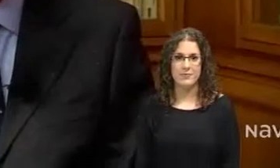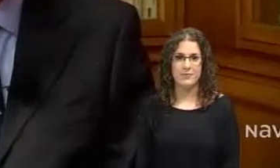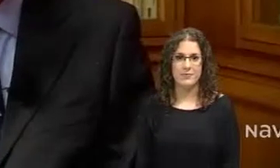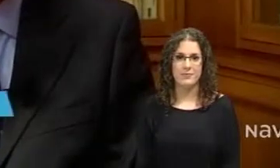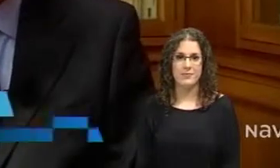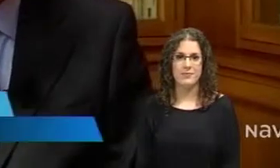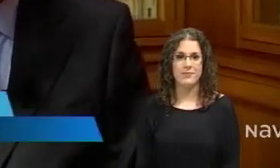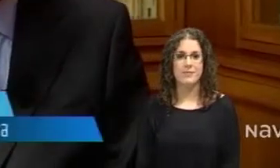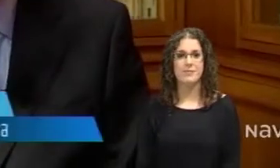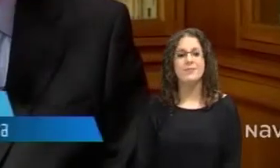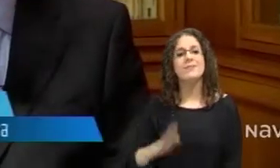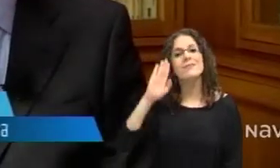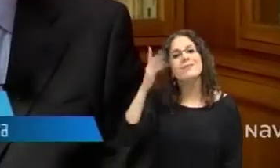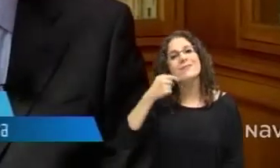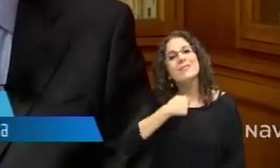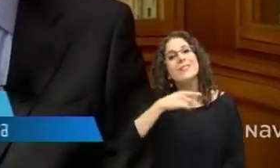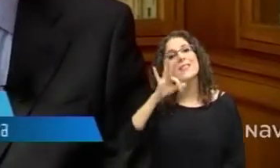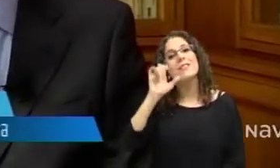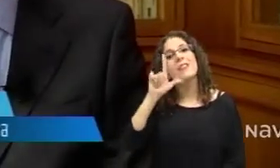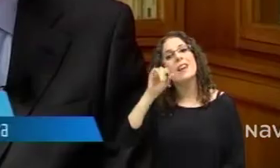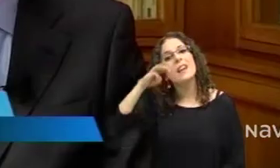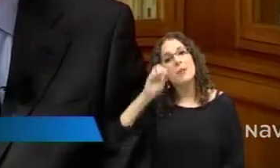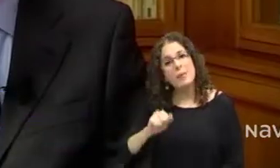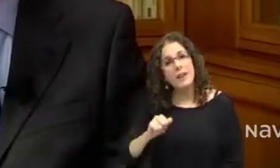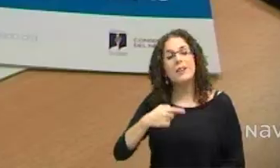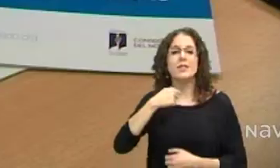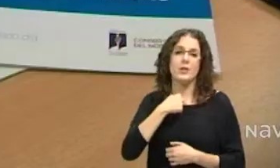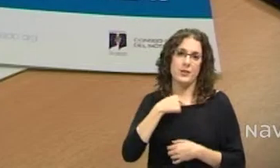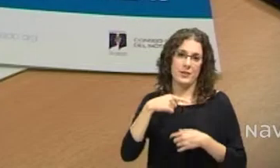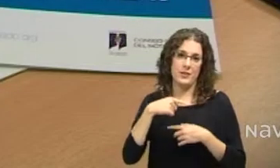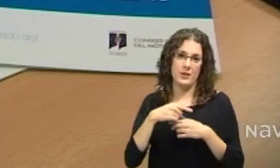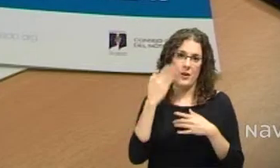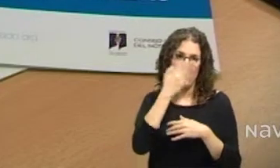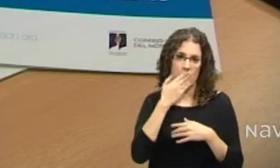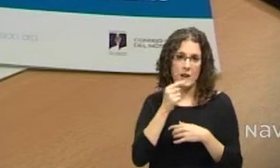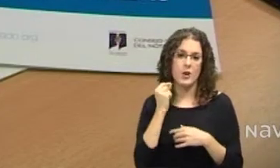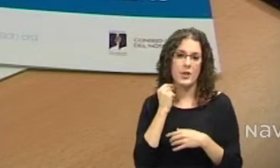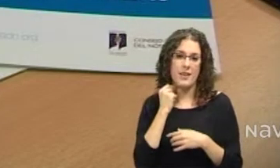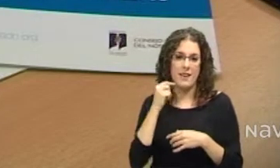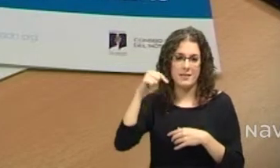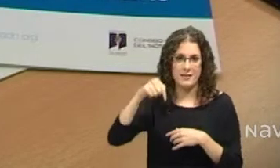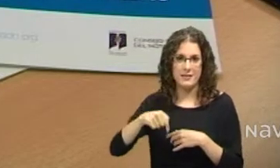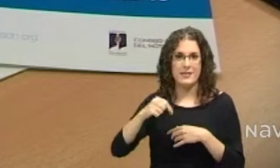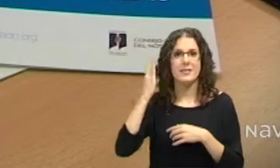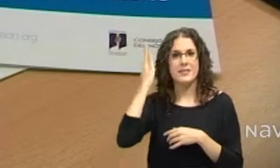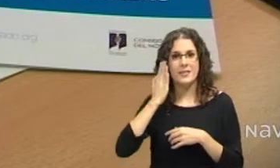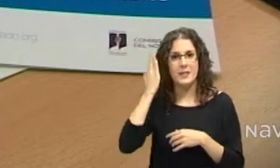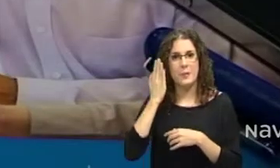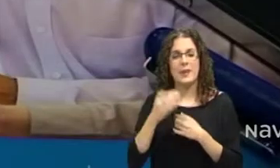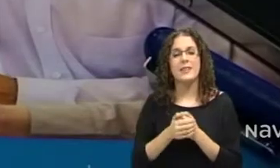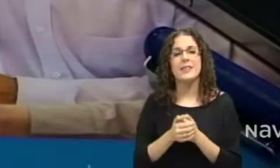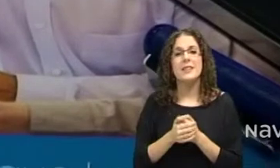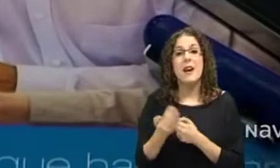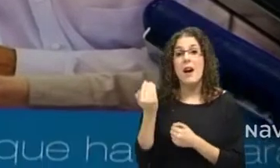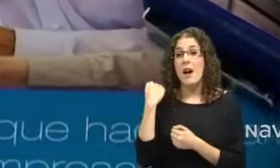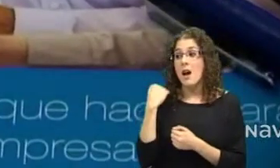Soy Felipe Pou Ampuero, decano del Colegio Notarial de Navarra. Hace un año el Consejo General del Notariado comenzó una campaña de